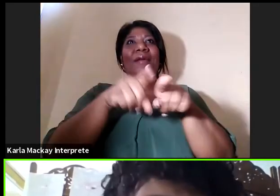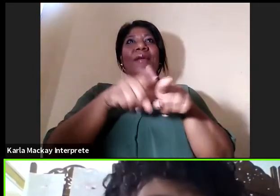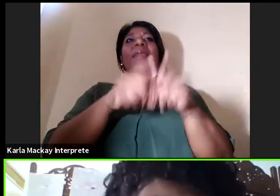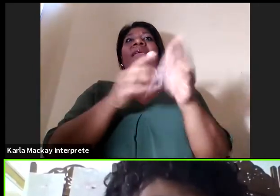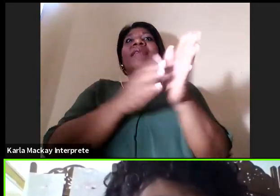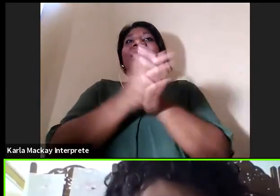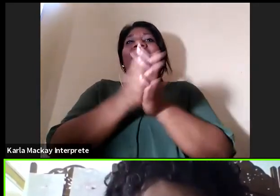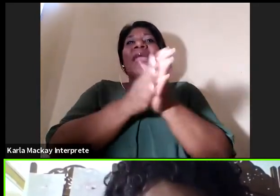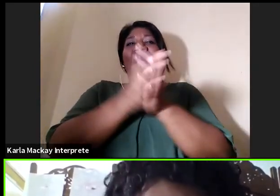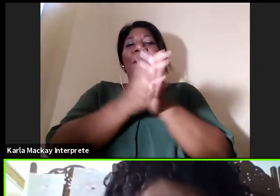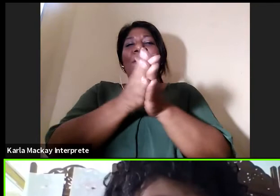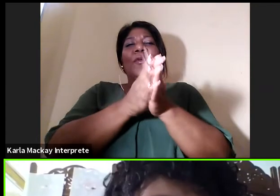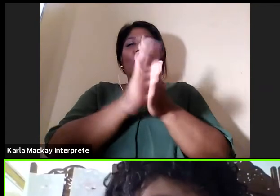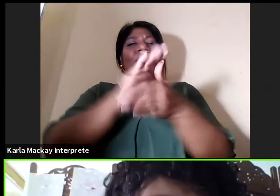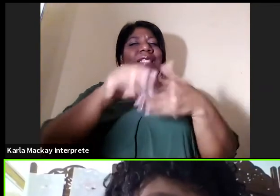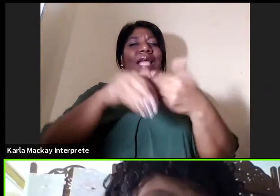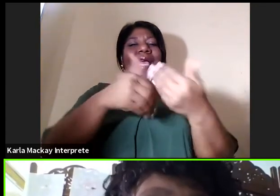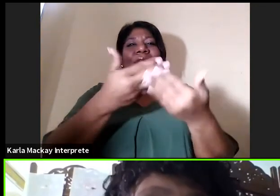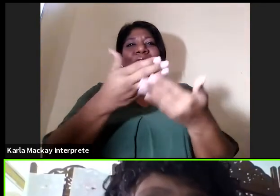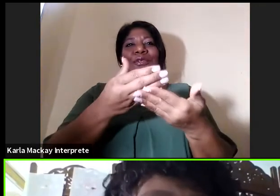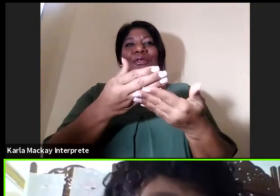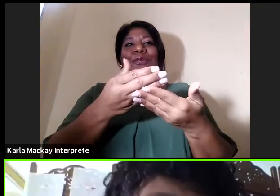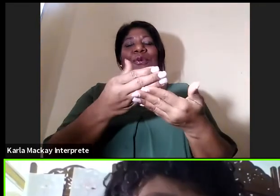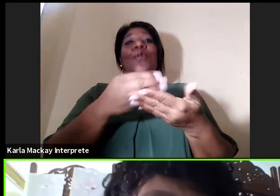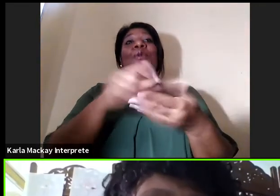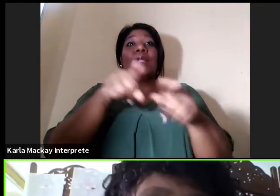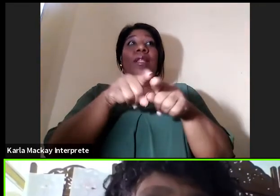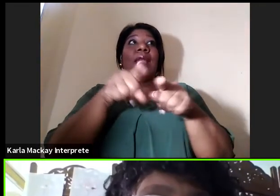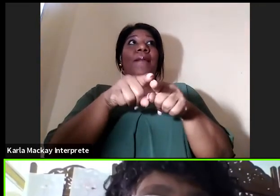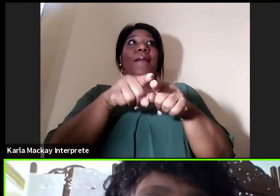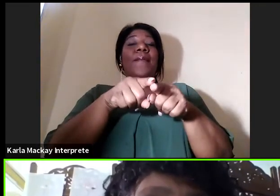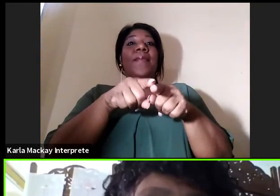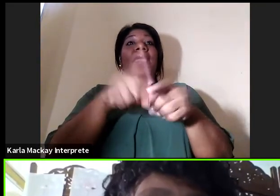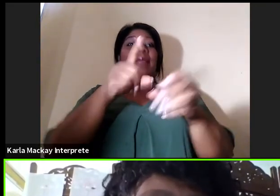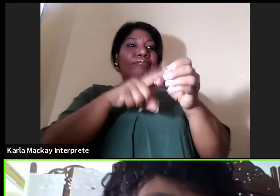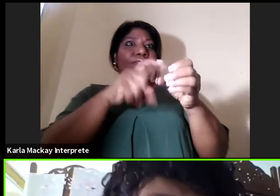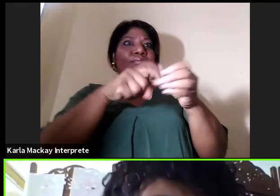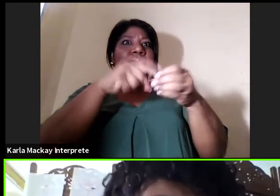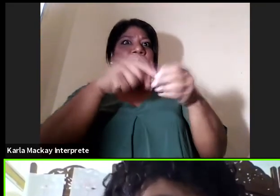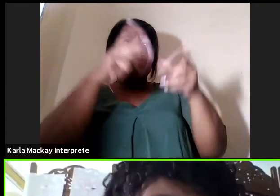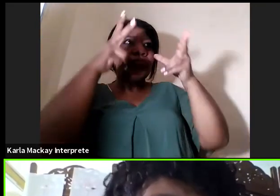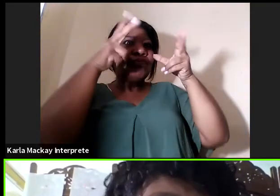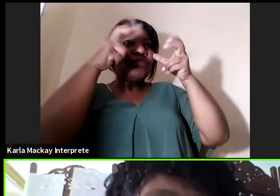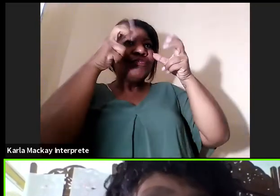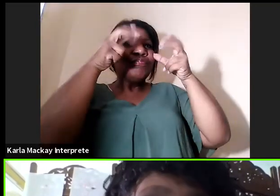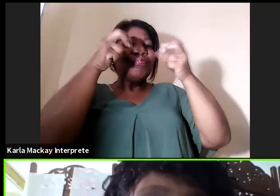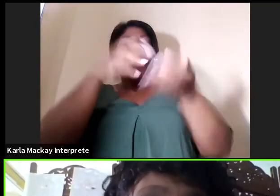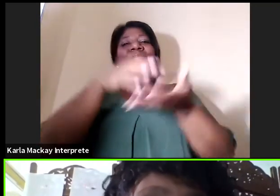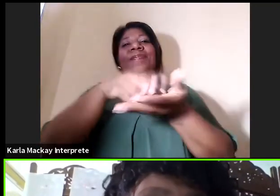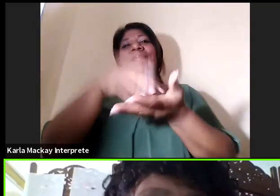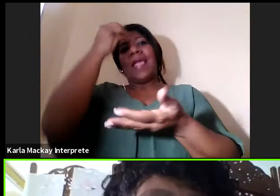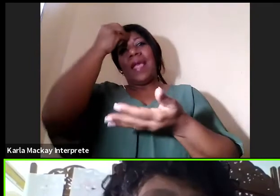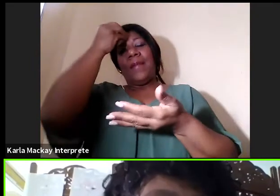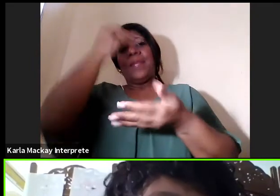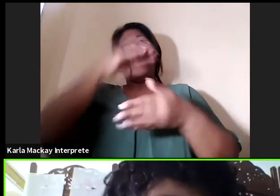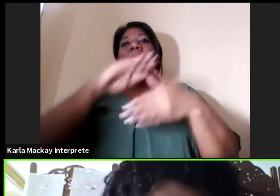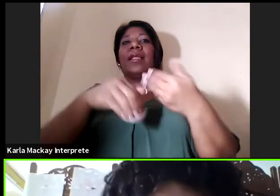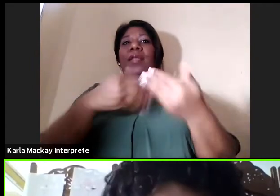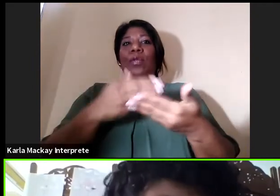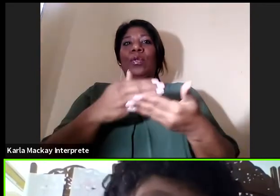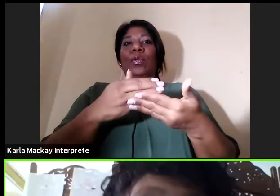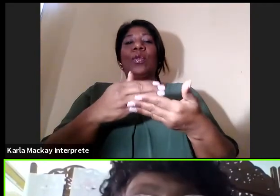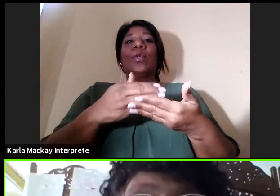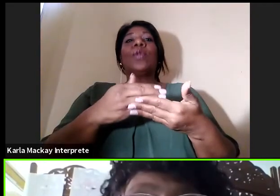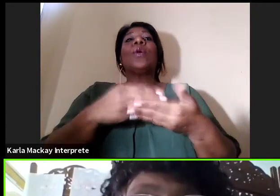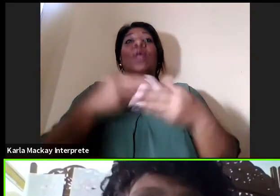como profesionales de la participación a través de los webinars. Y